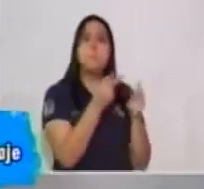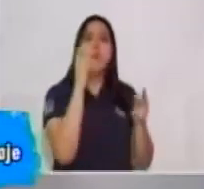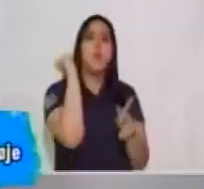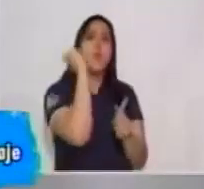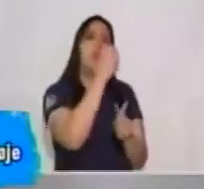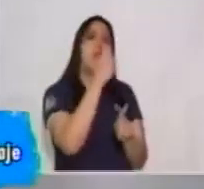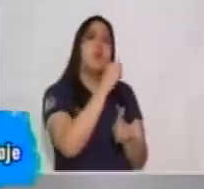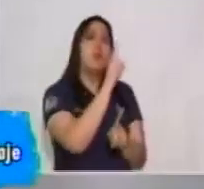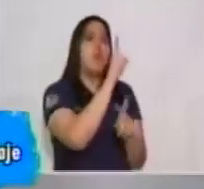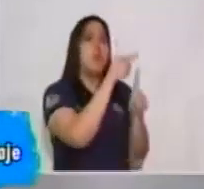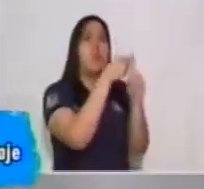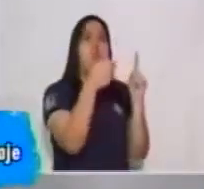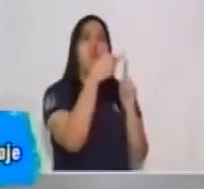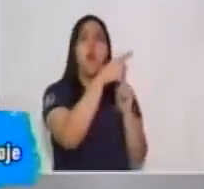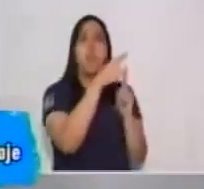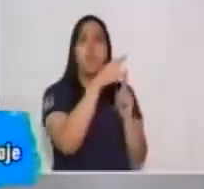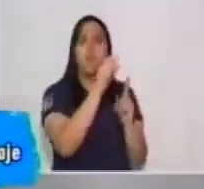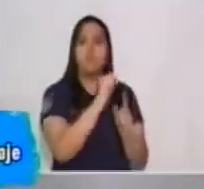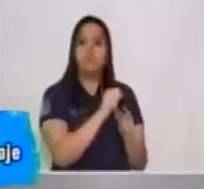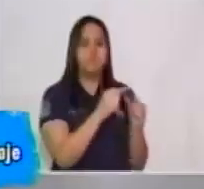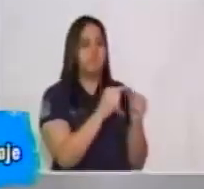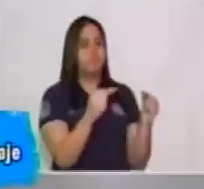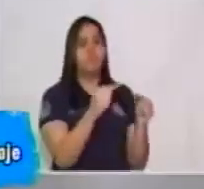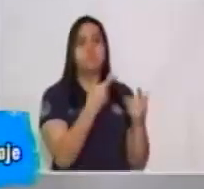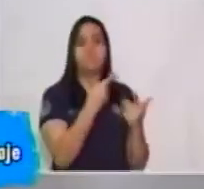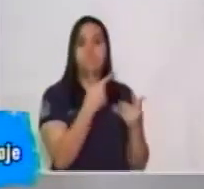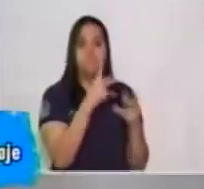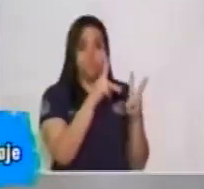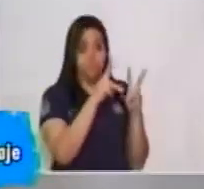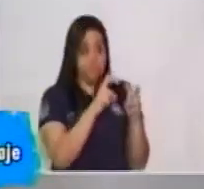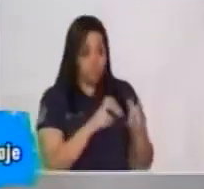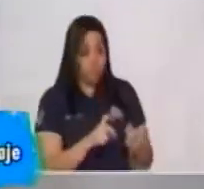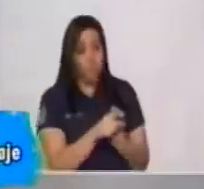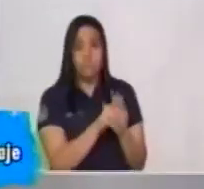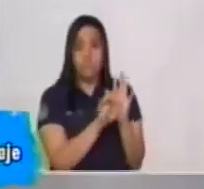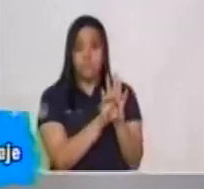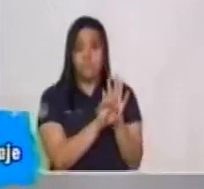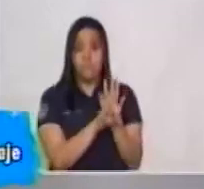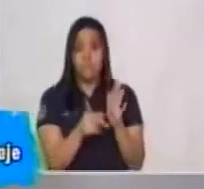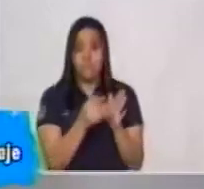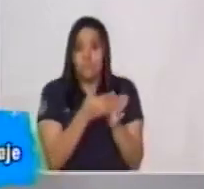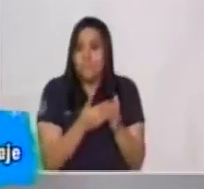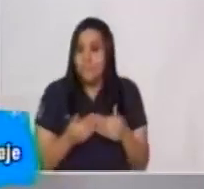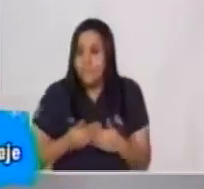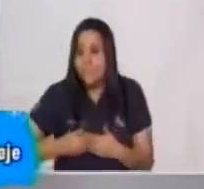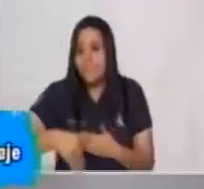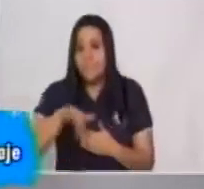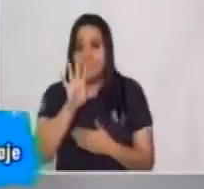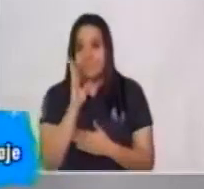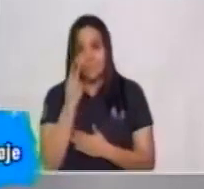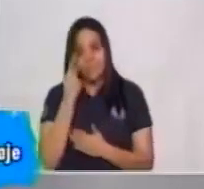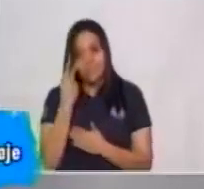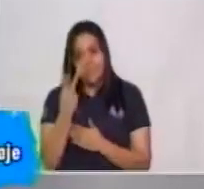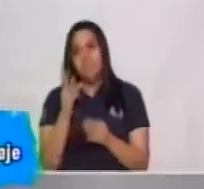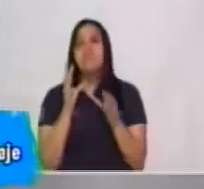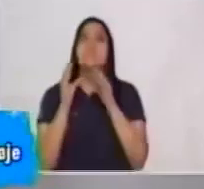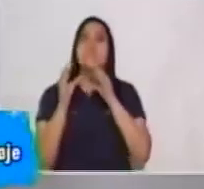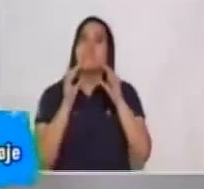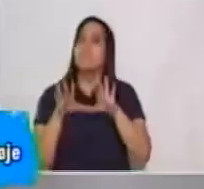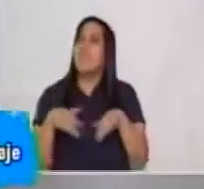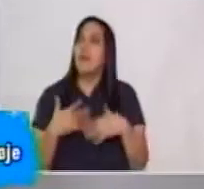favor. Vamos a examinar o vamos a analizar este ejemplo a partir de la situación comunicacional.